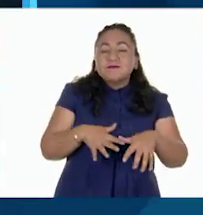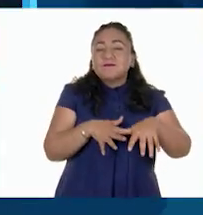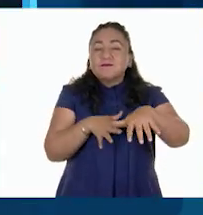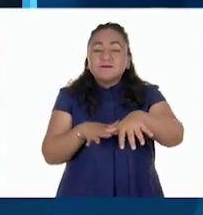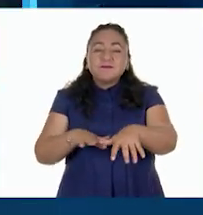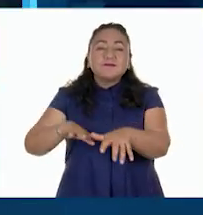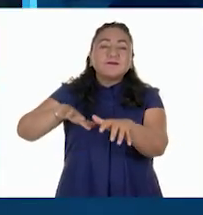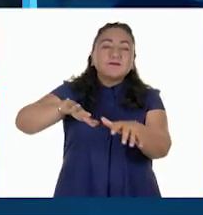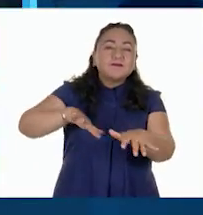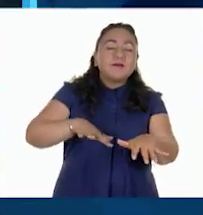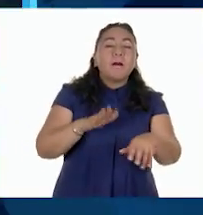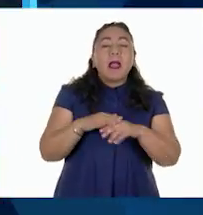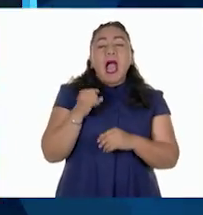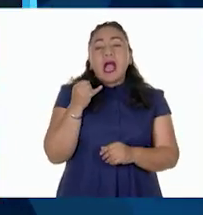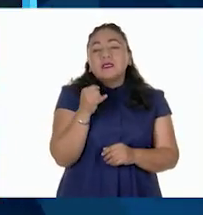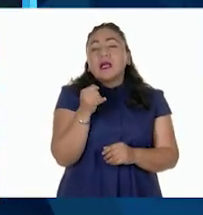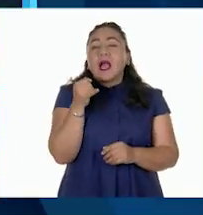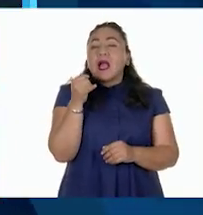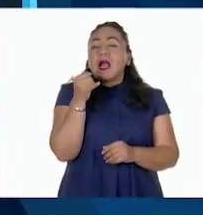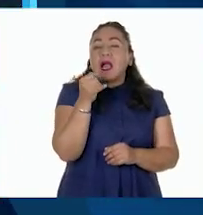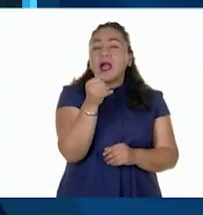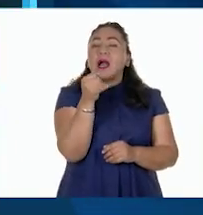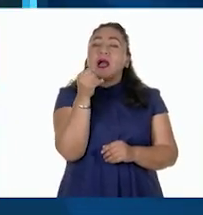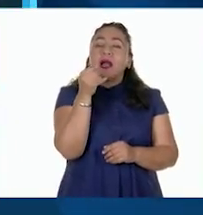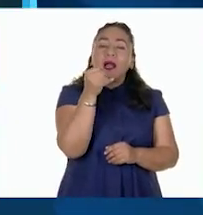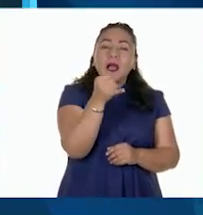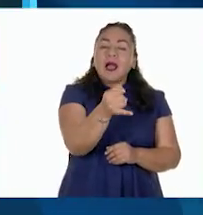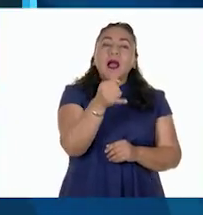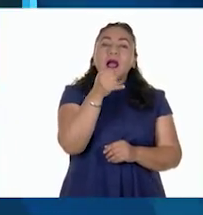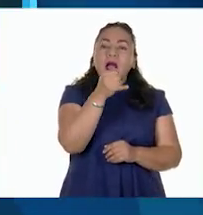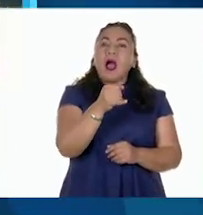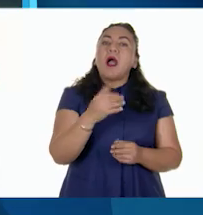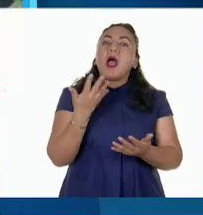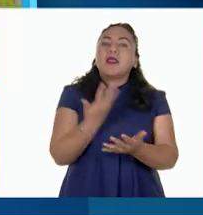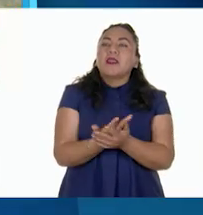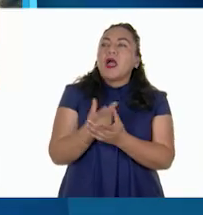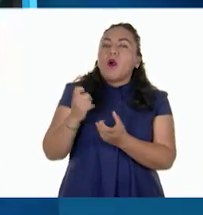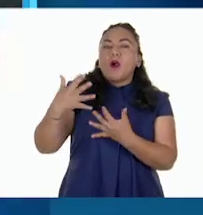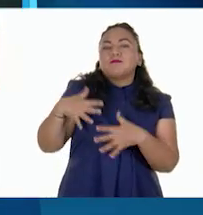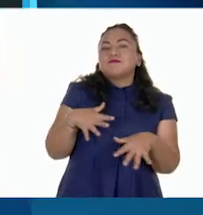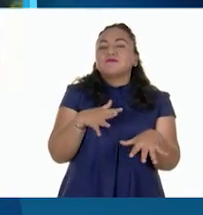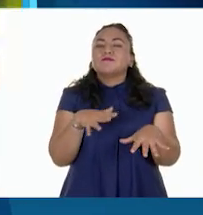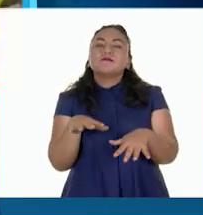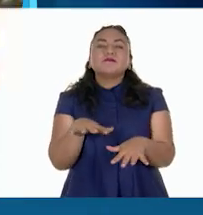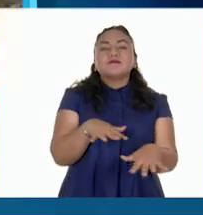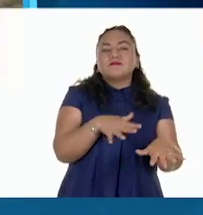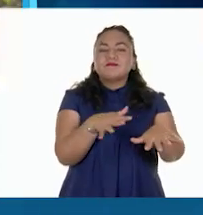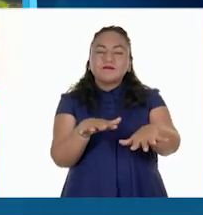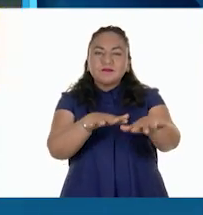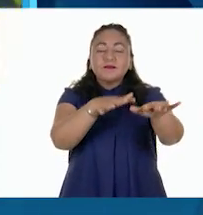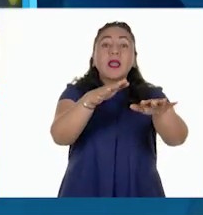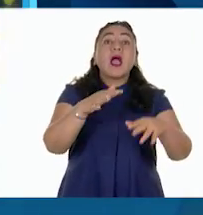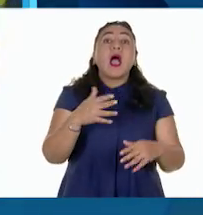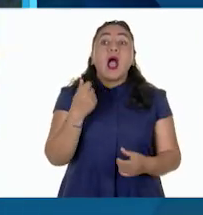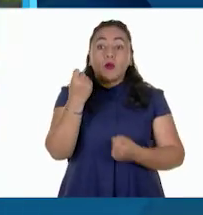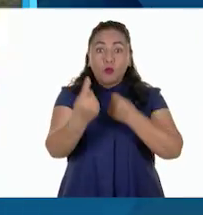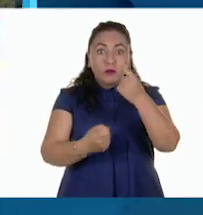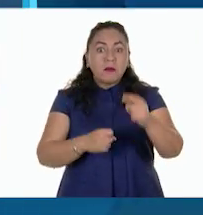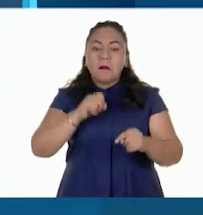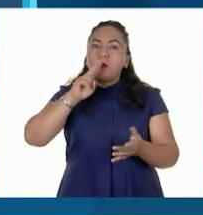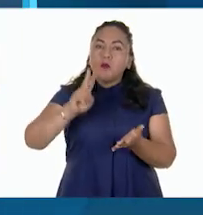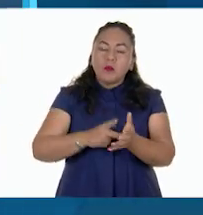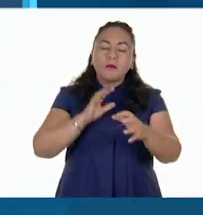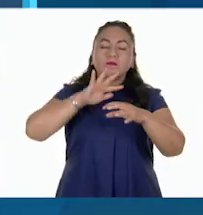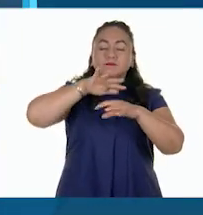desplazarse enormes distancias a buena velocidad, sin gastar mucha energía. Algunos animales llegan a recorrer varias veces el